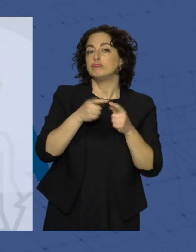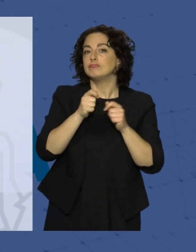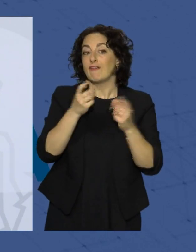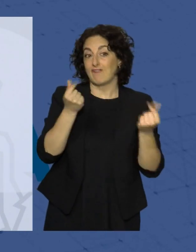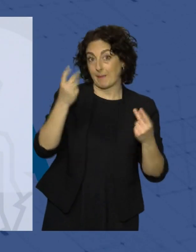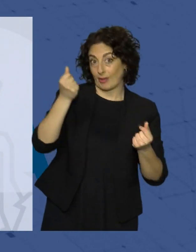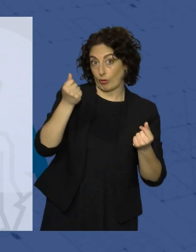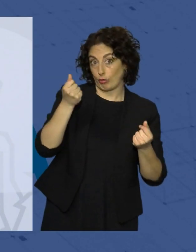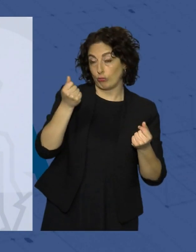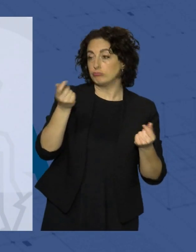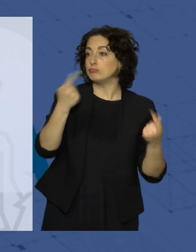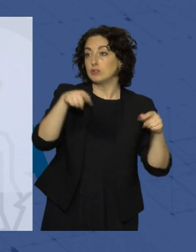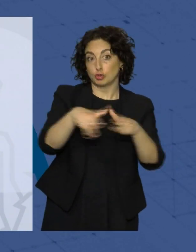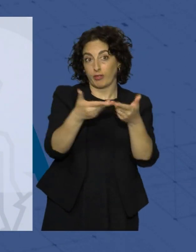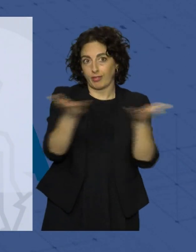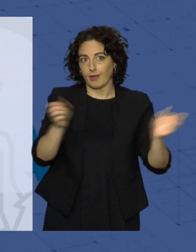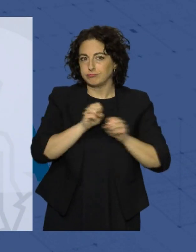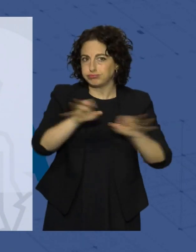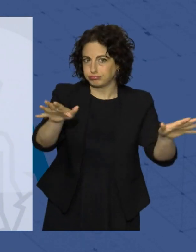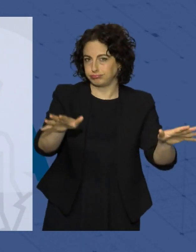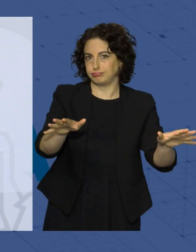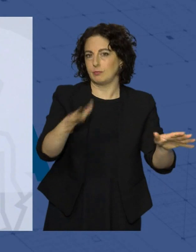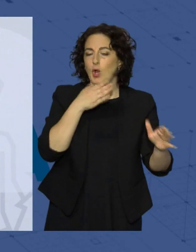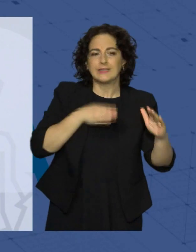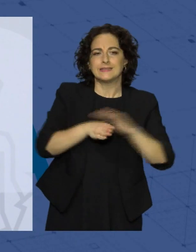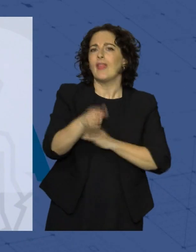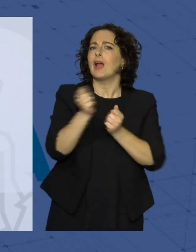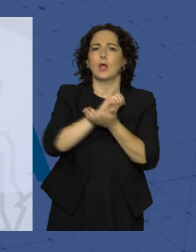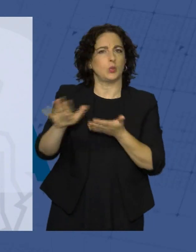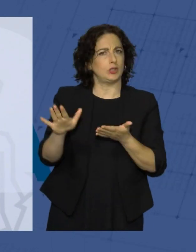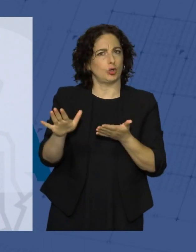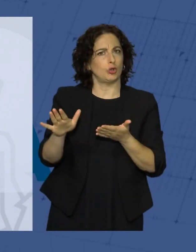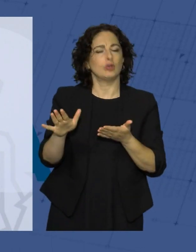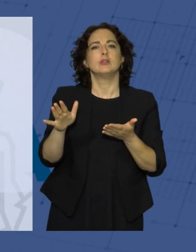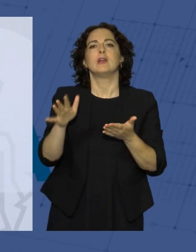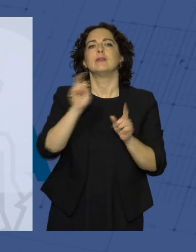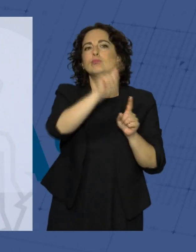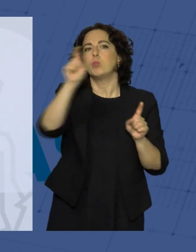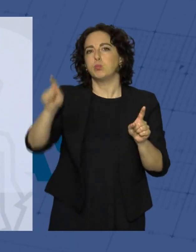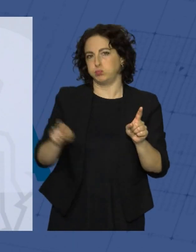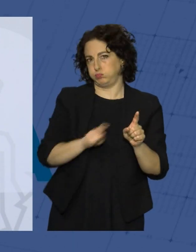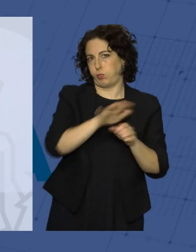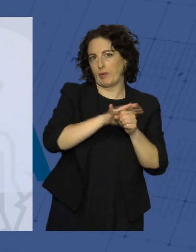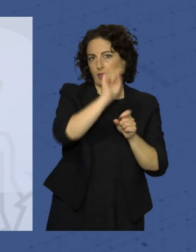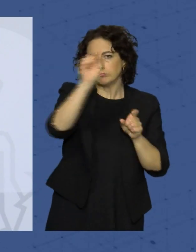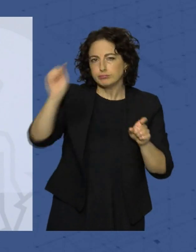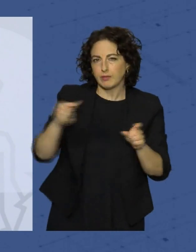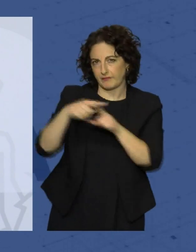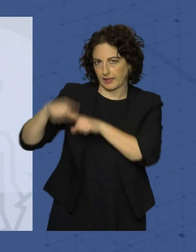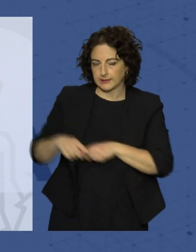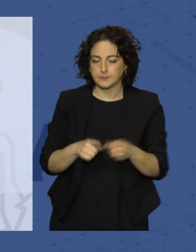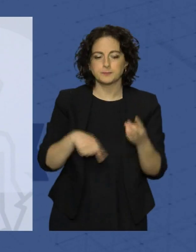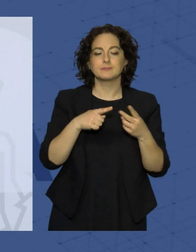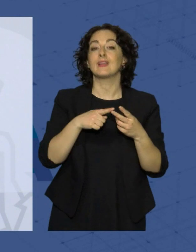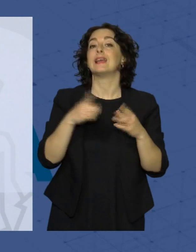flamenco a toda la sociedad, ya que las entradas son gratuitas y se desarrollan en distintos puntos de la provincia. En esta